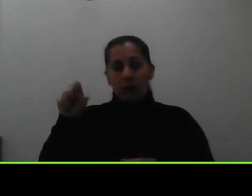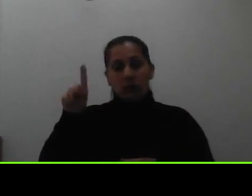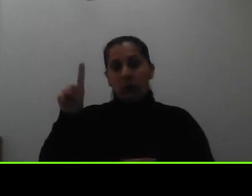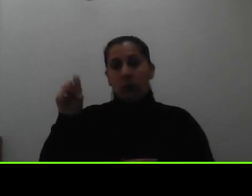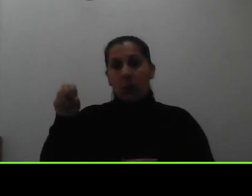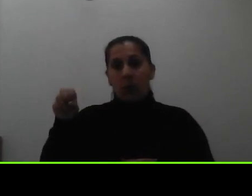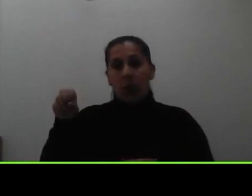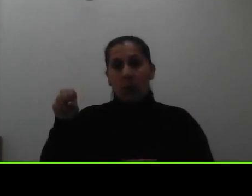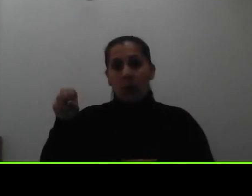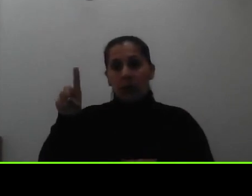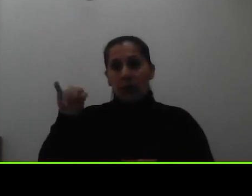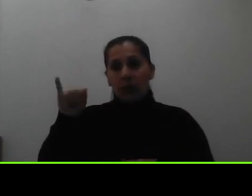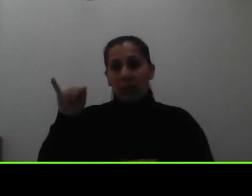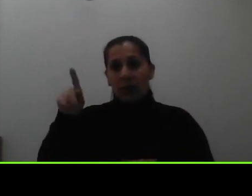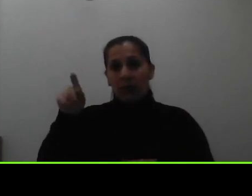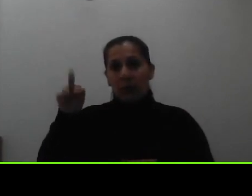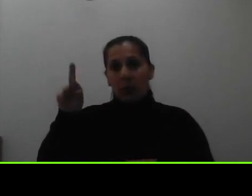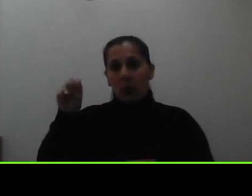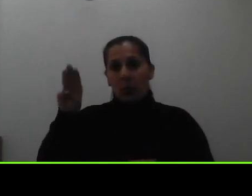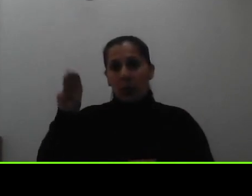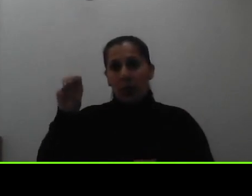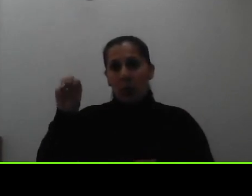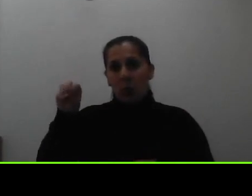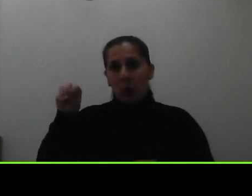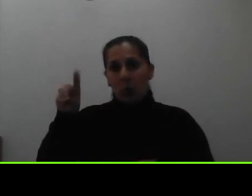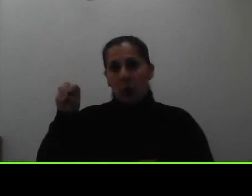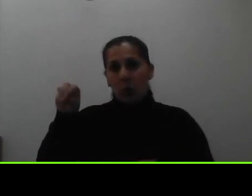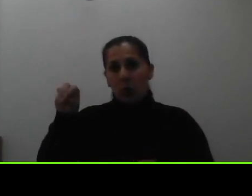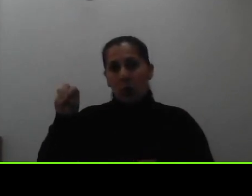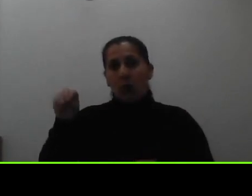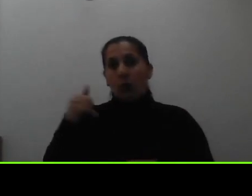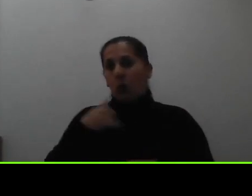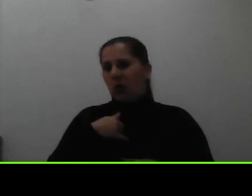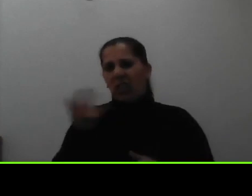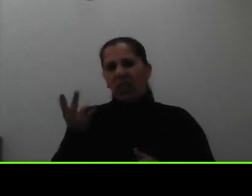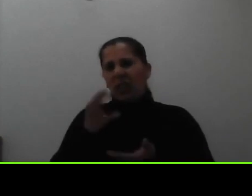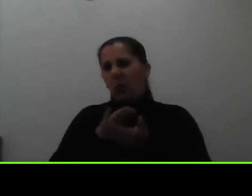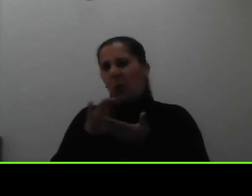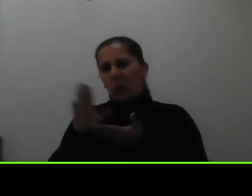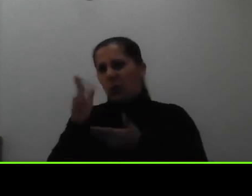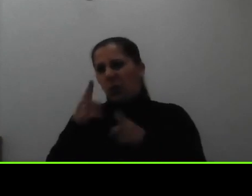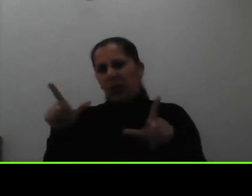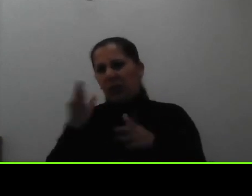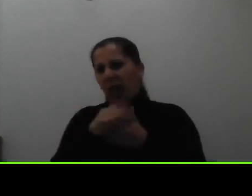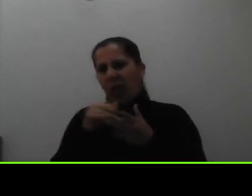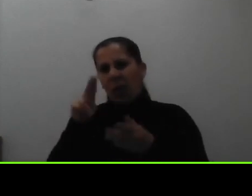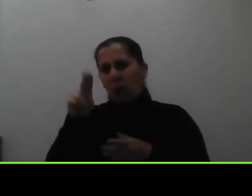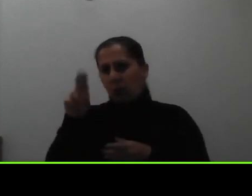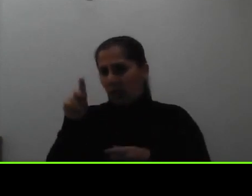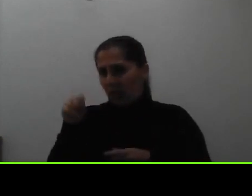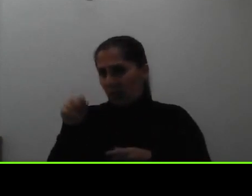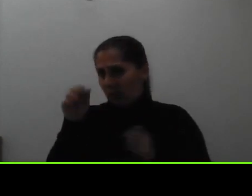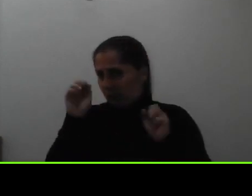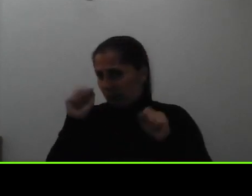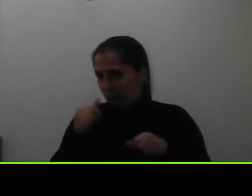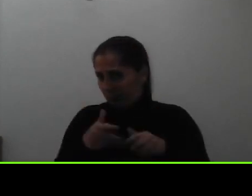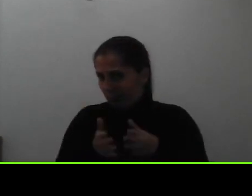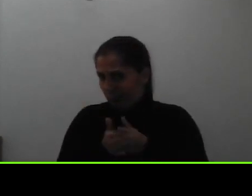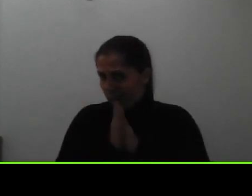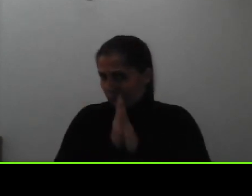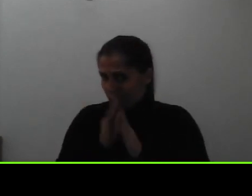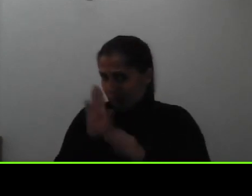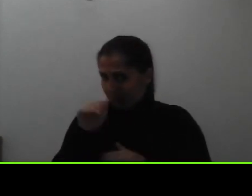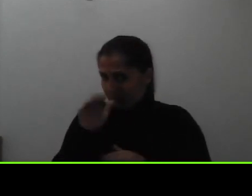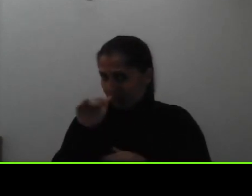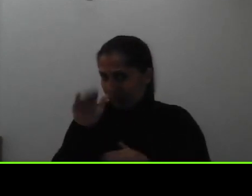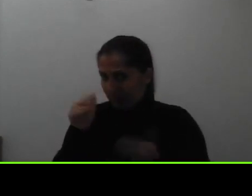cursa algún que lleva algún curso libre de la UNED si puede hacer solicitud de este